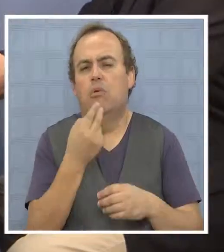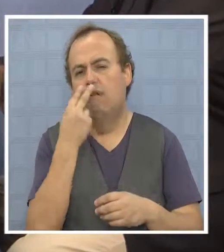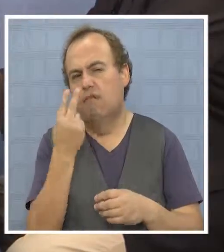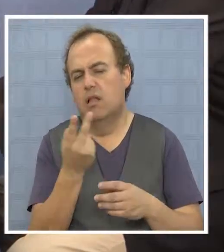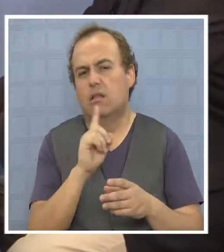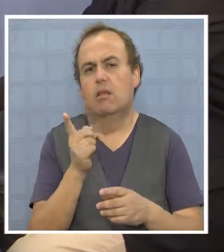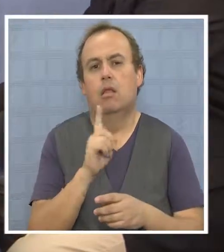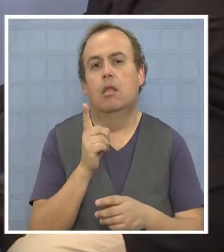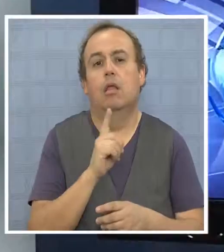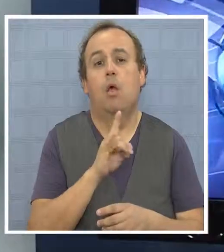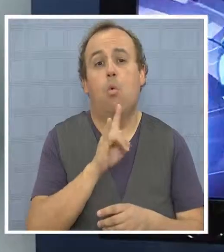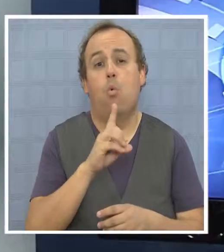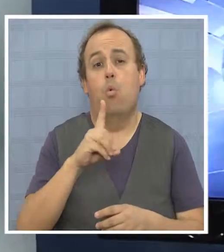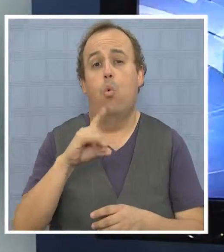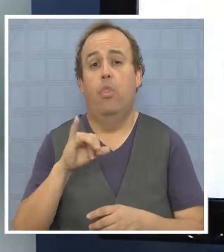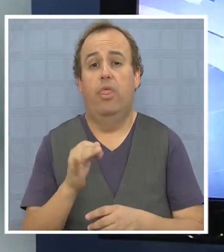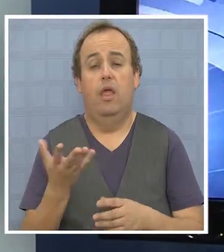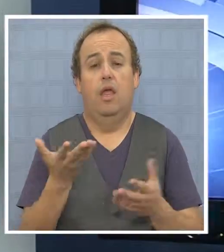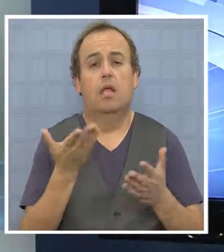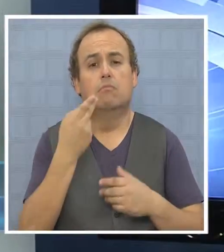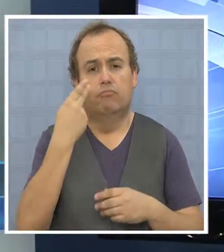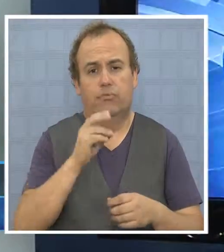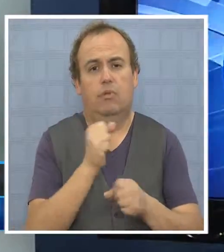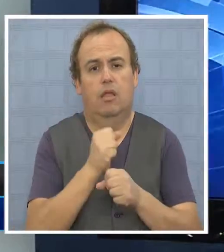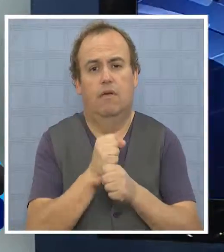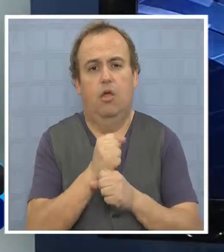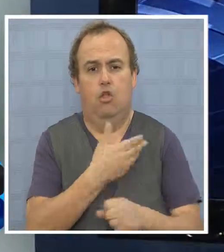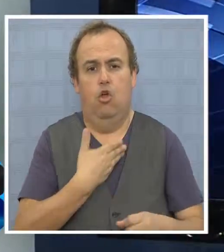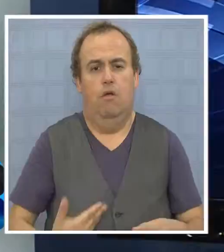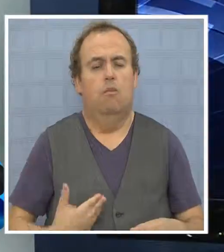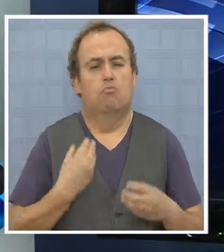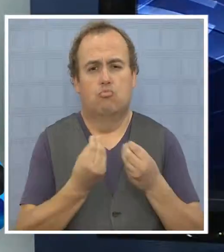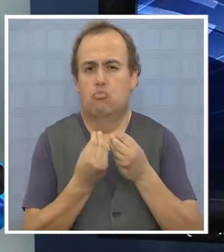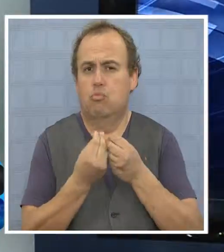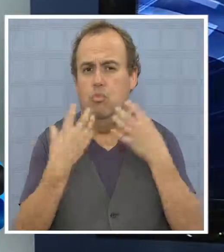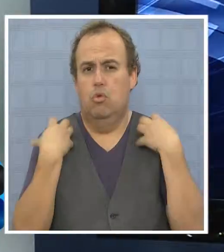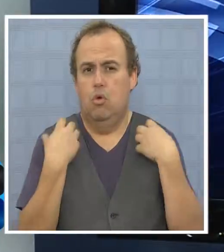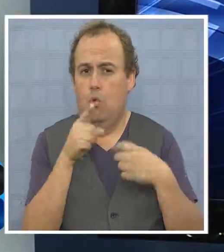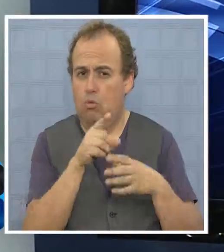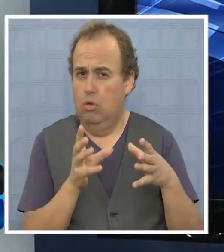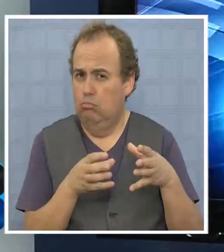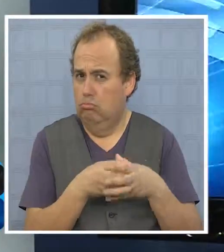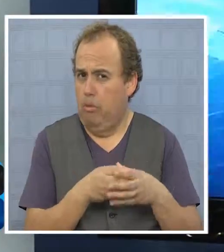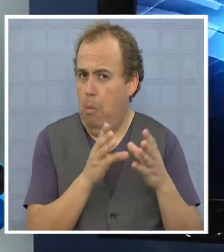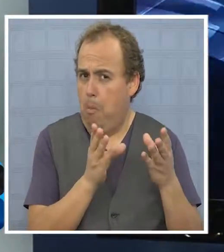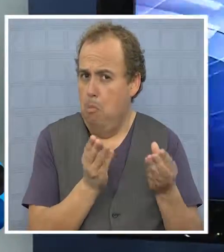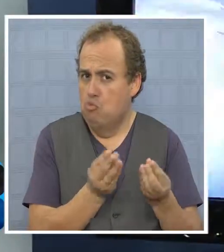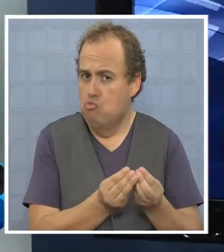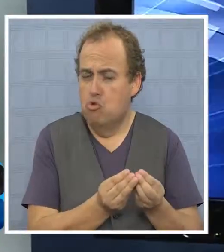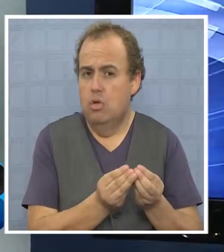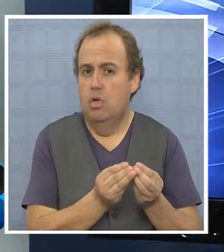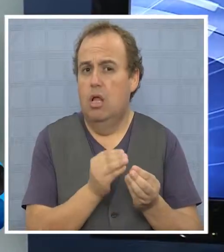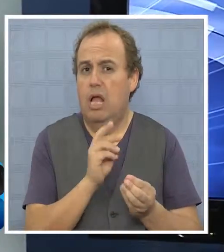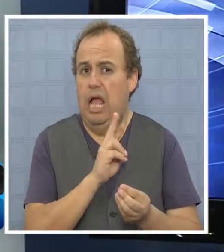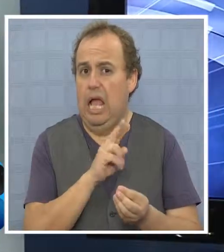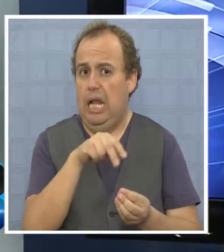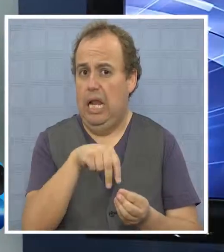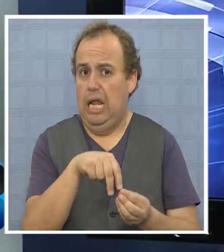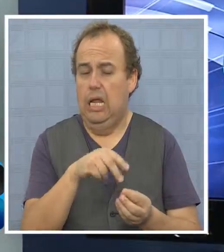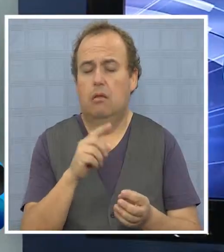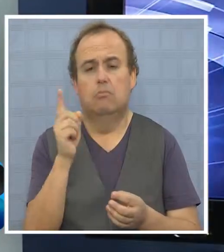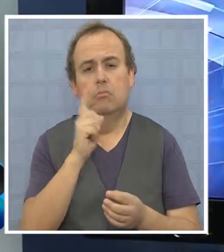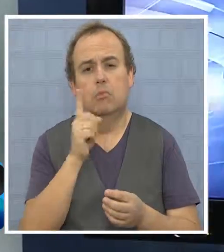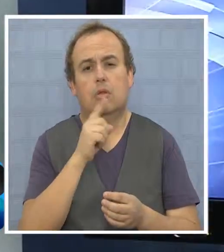hace, ¿cómo lo ven ustedes? No, no, la gente de UDI está trabajando legalmente con el gobierno, son gente bien responsable. ¿Están en minoría ustedes? No, no somos